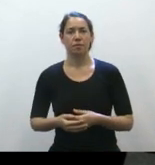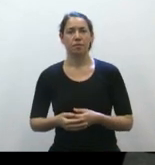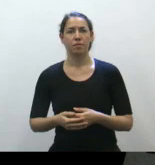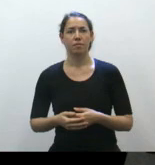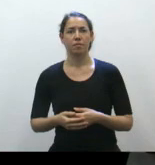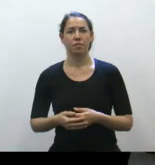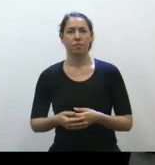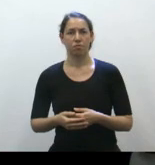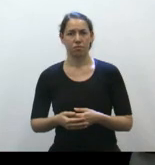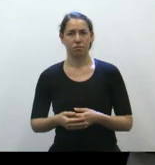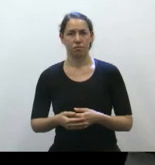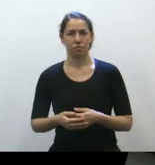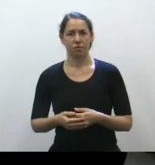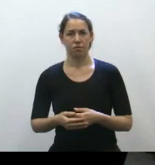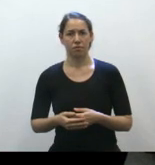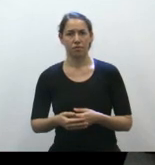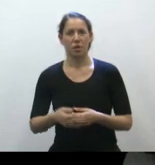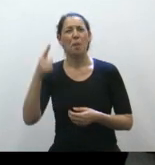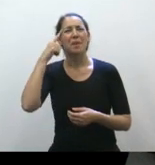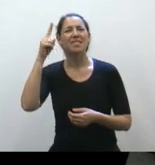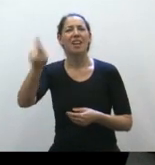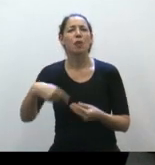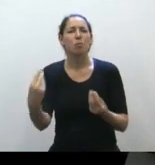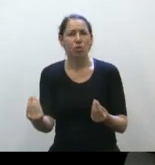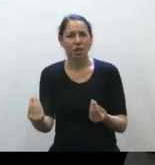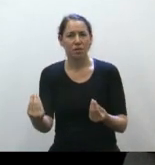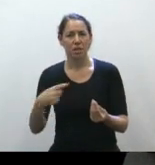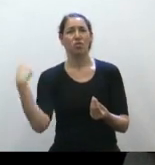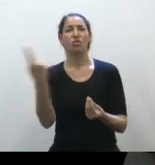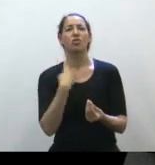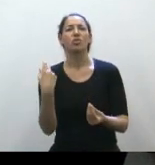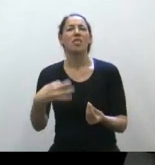¿Por qué sucede esto y qué es lo que tenemos que hacer?